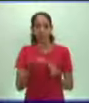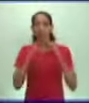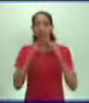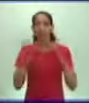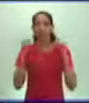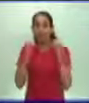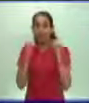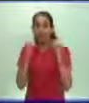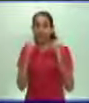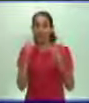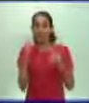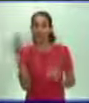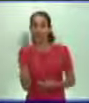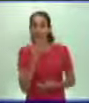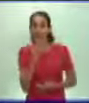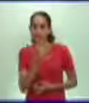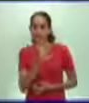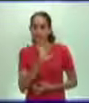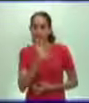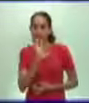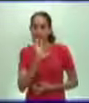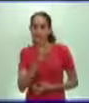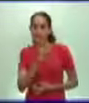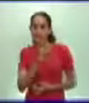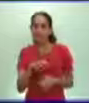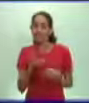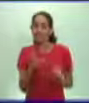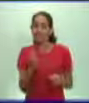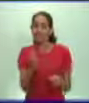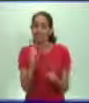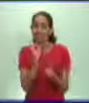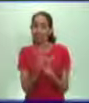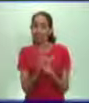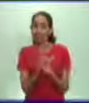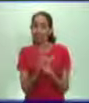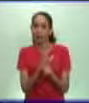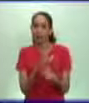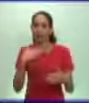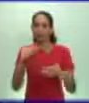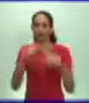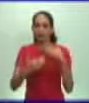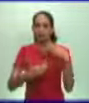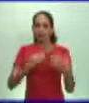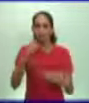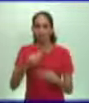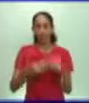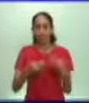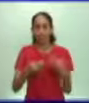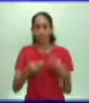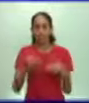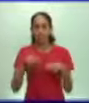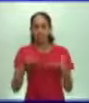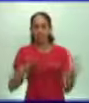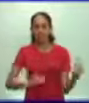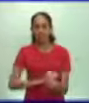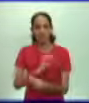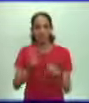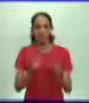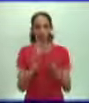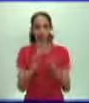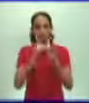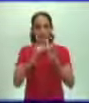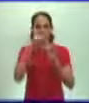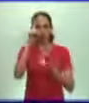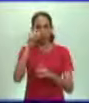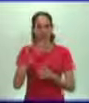es quien va a desarrollar e iniciar un proceso de reforma religiosa. Y estas reformas religiosas, veamos desde el